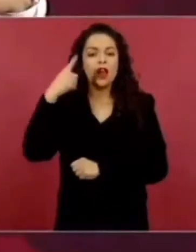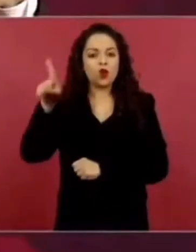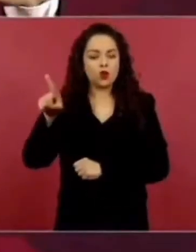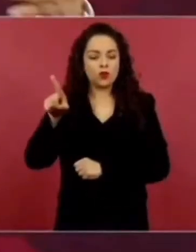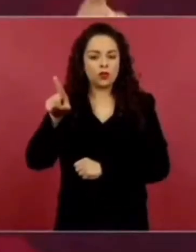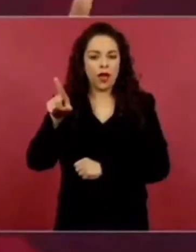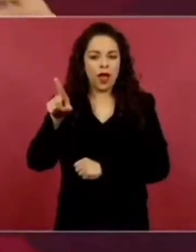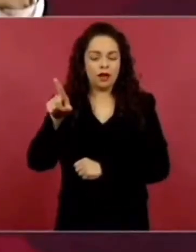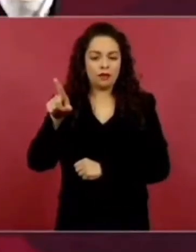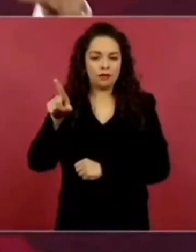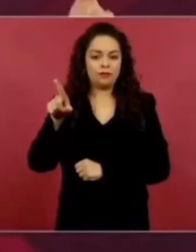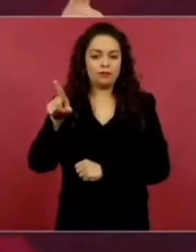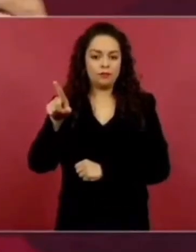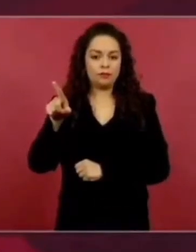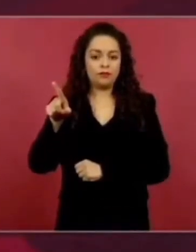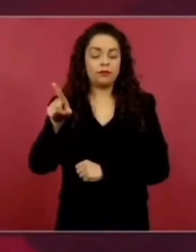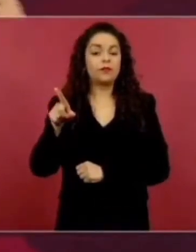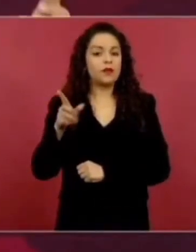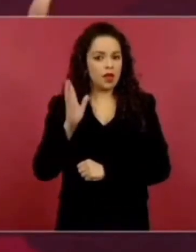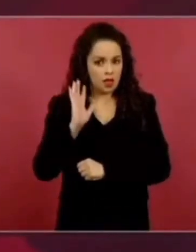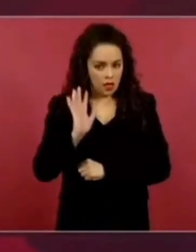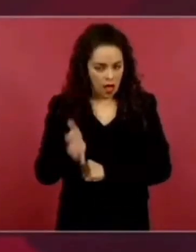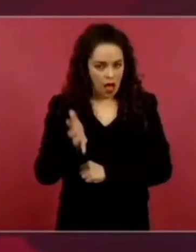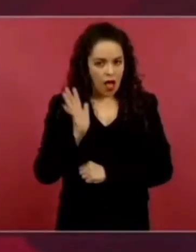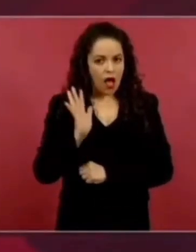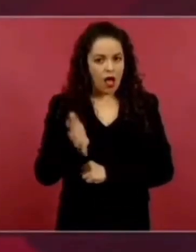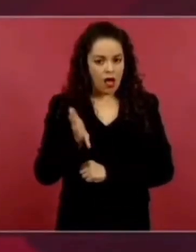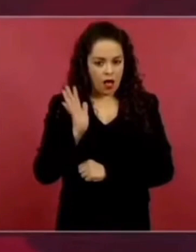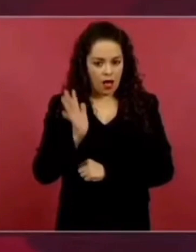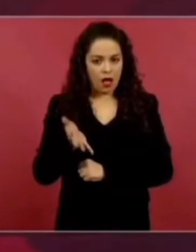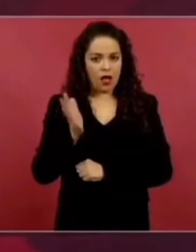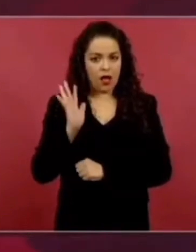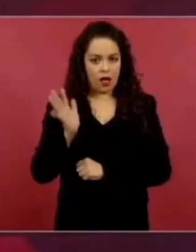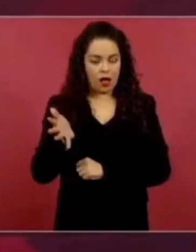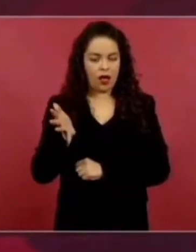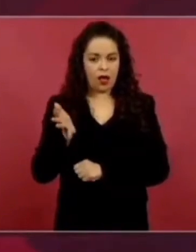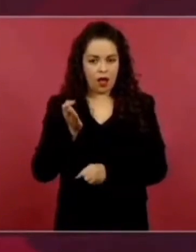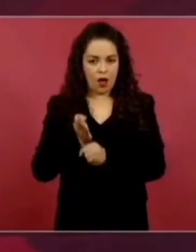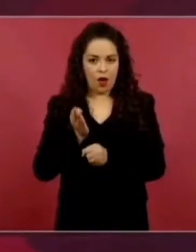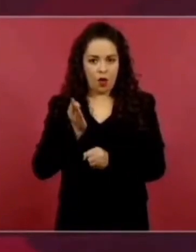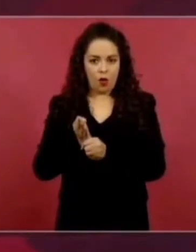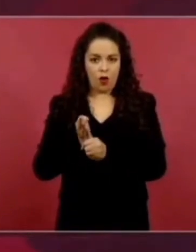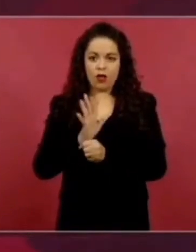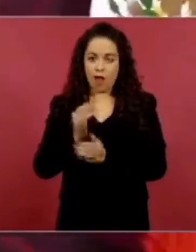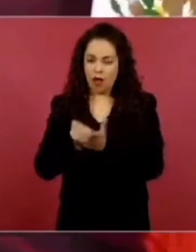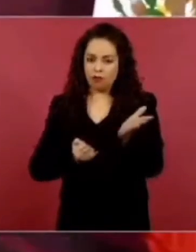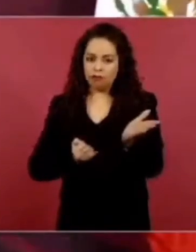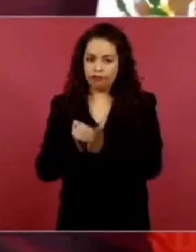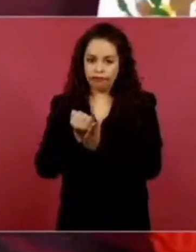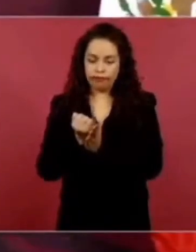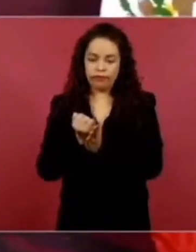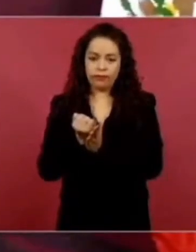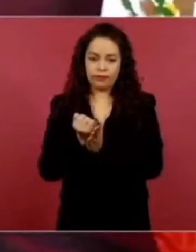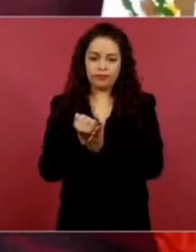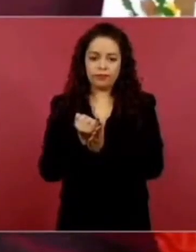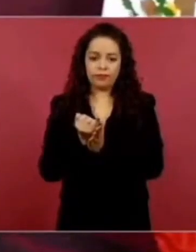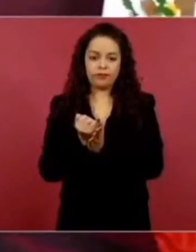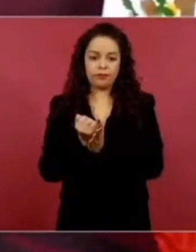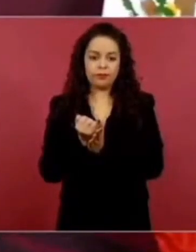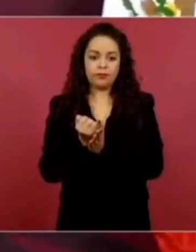en obtener recursos